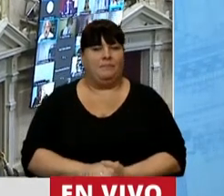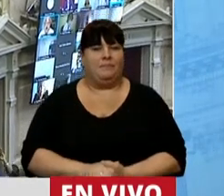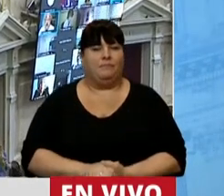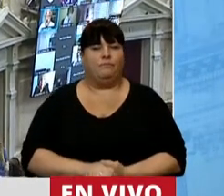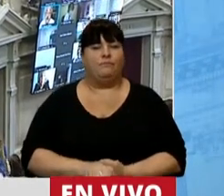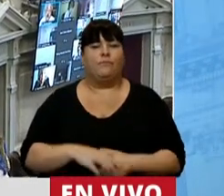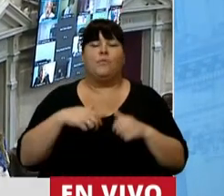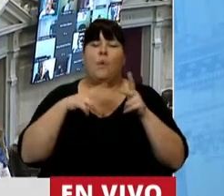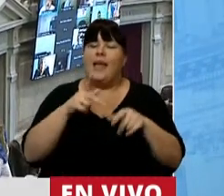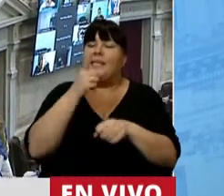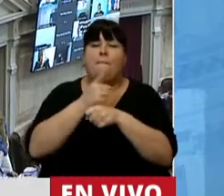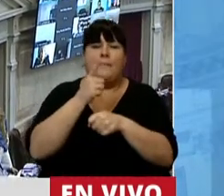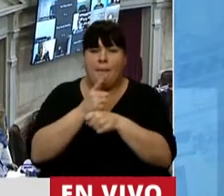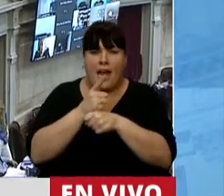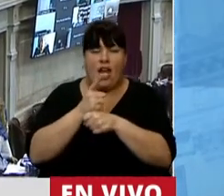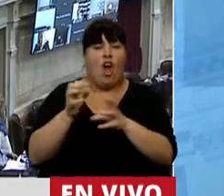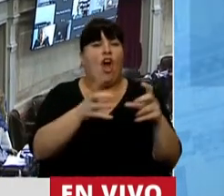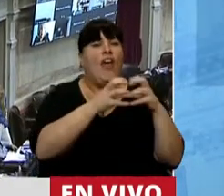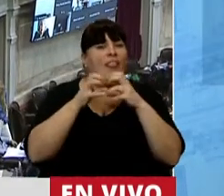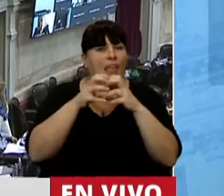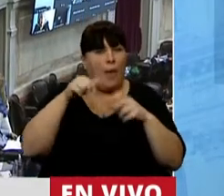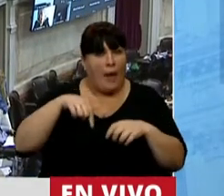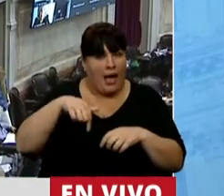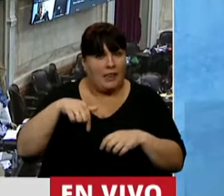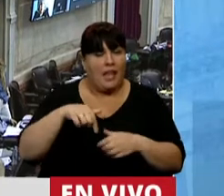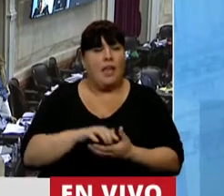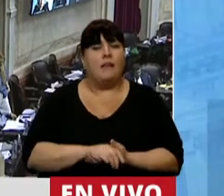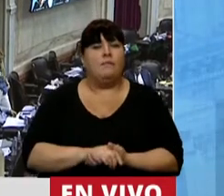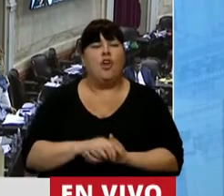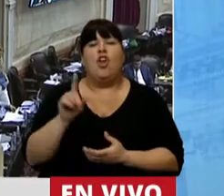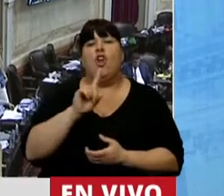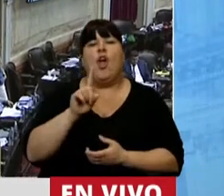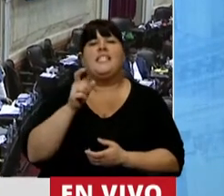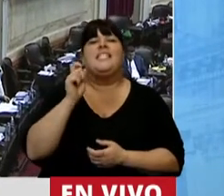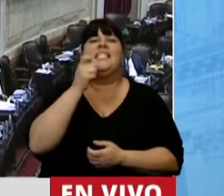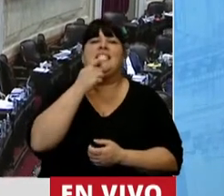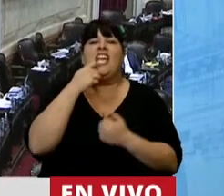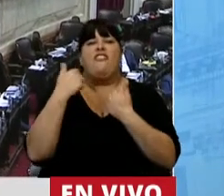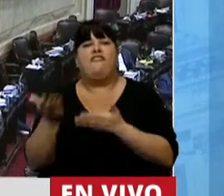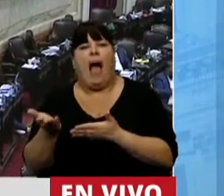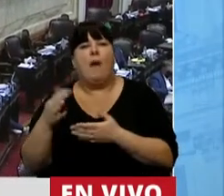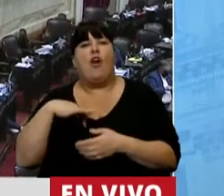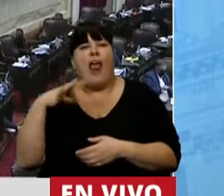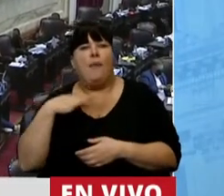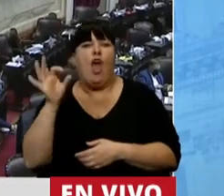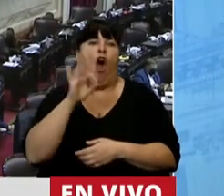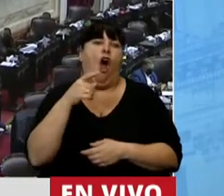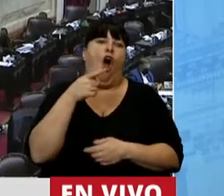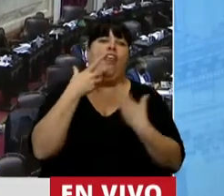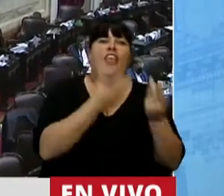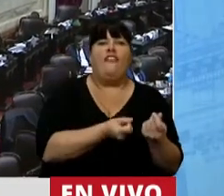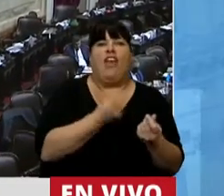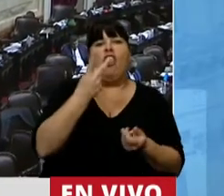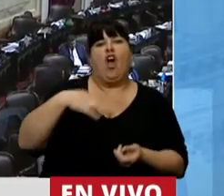Quiero decir antes que nada que el debate que estamos sosteniendo no es entre quienes están a favor de una vida y los que